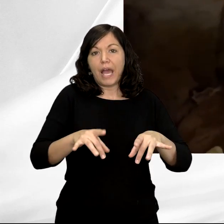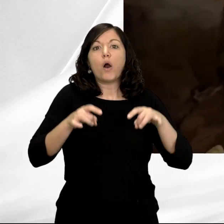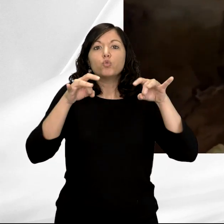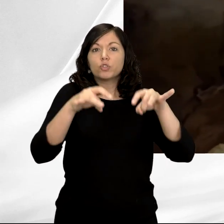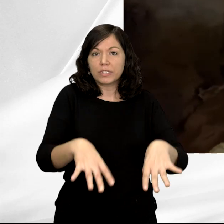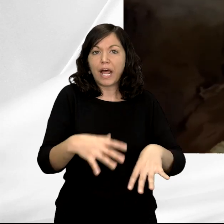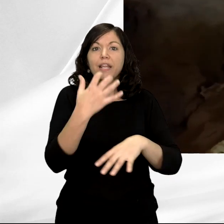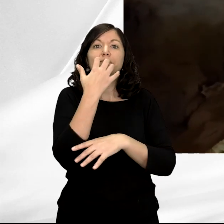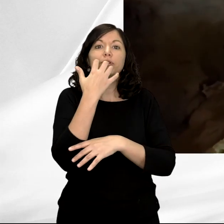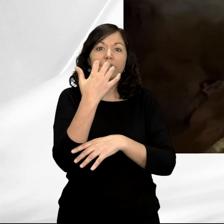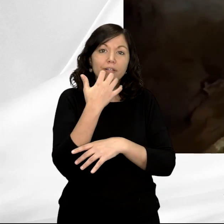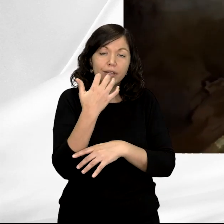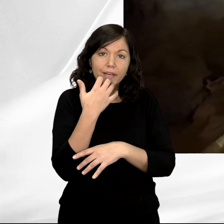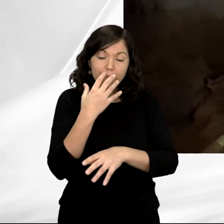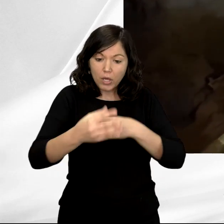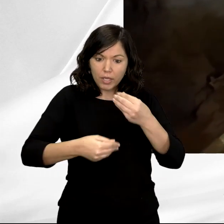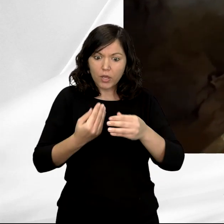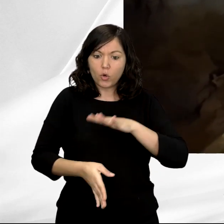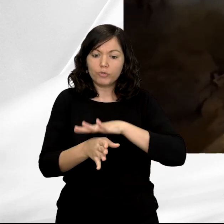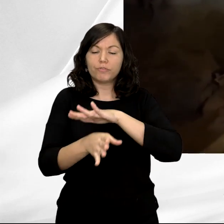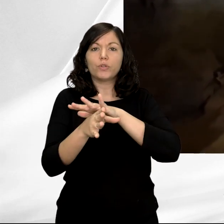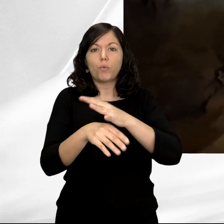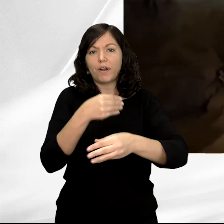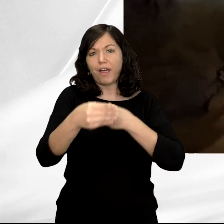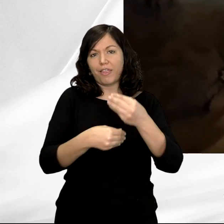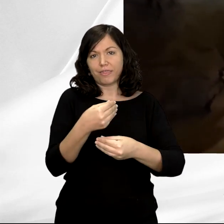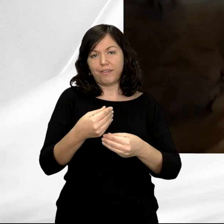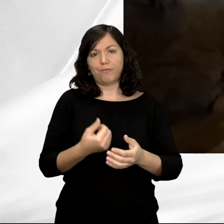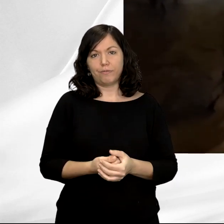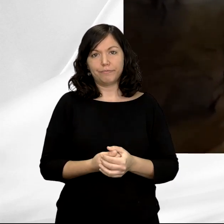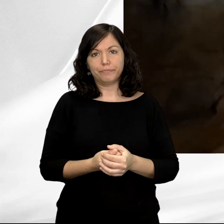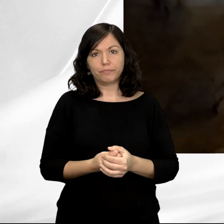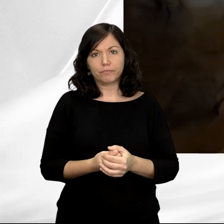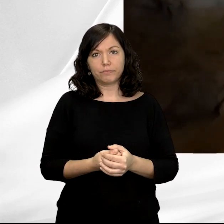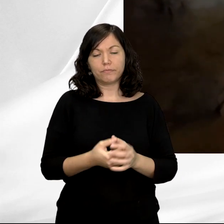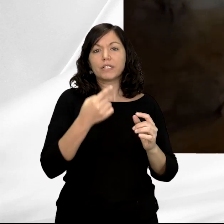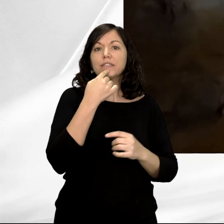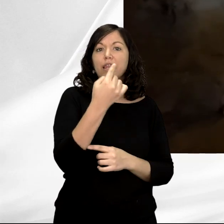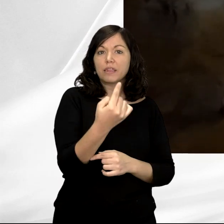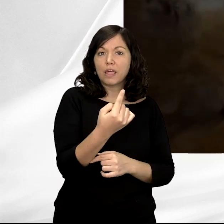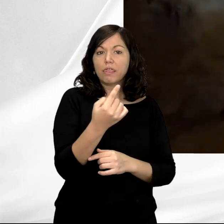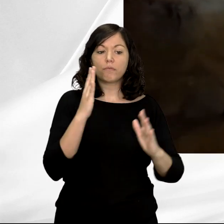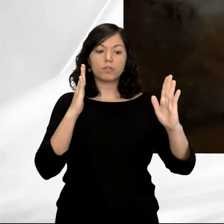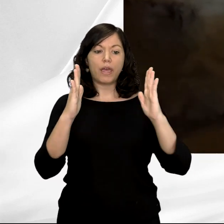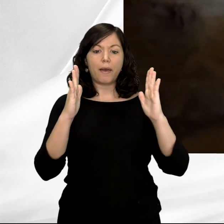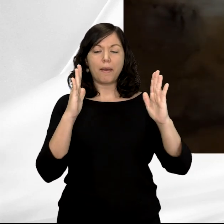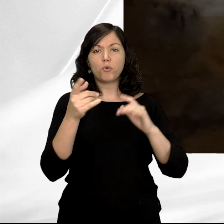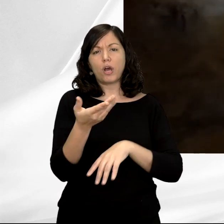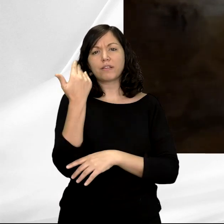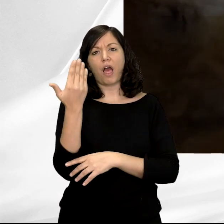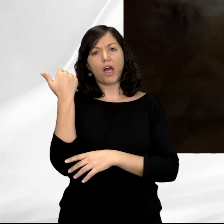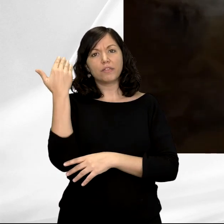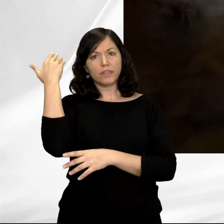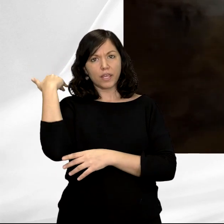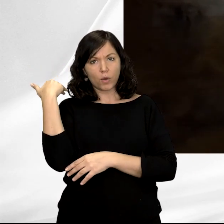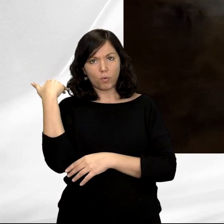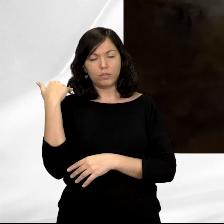en numerosos abrigos van dejando estas señales sobre la zona. Se asocian siempre a momentos cronológicos antiguos, al